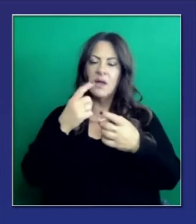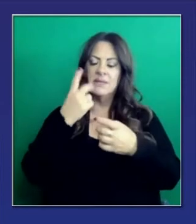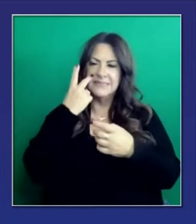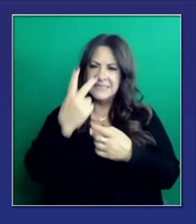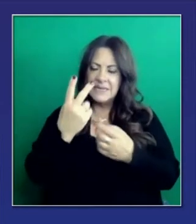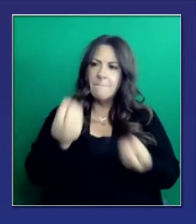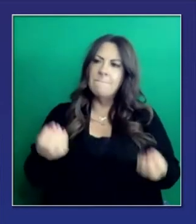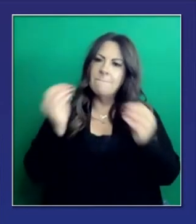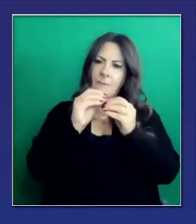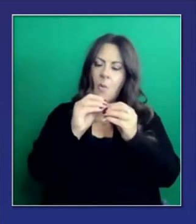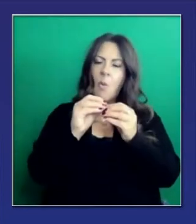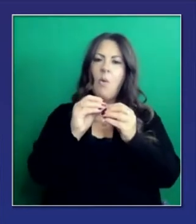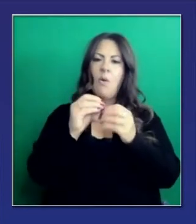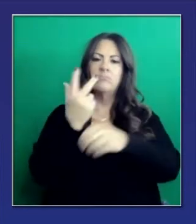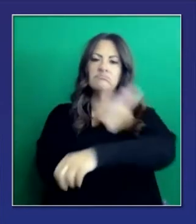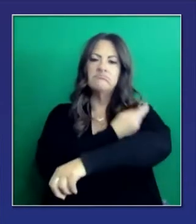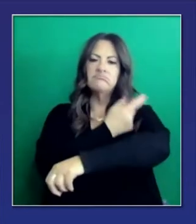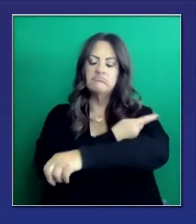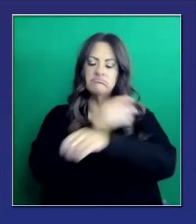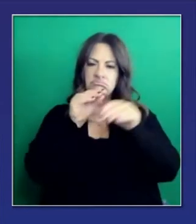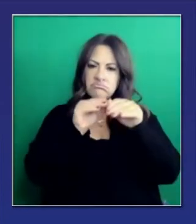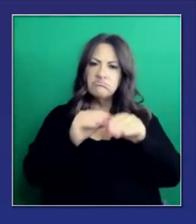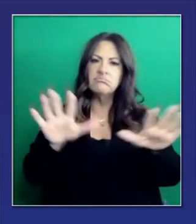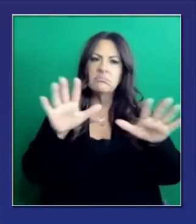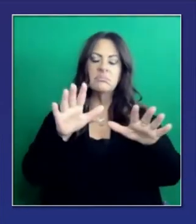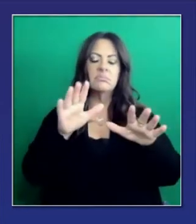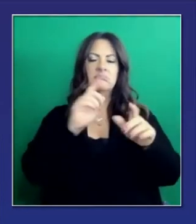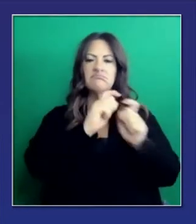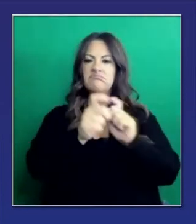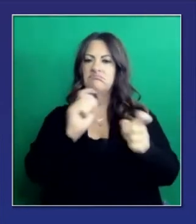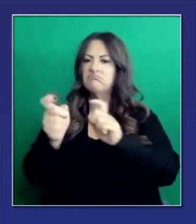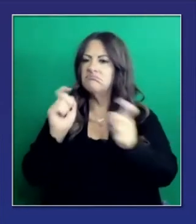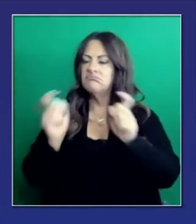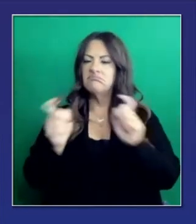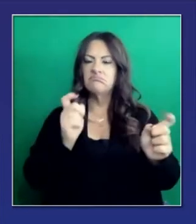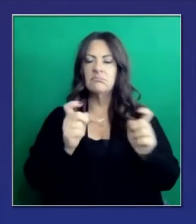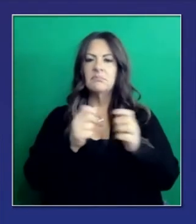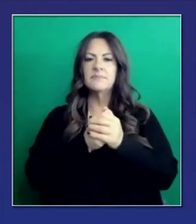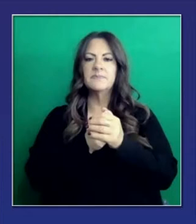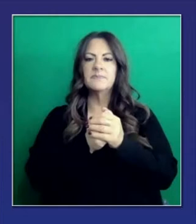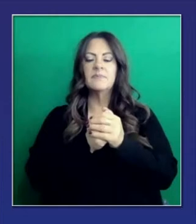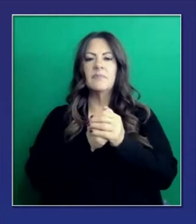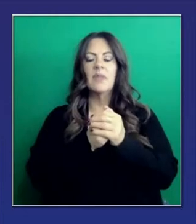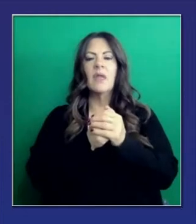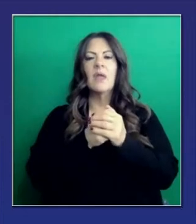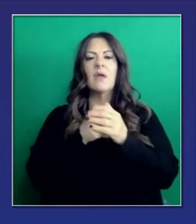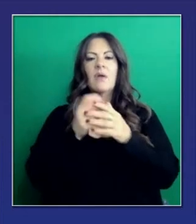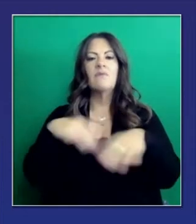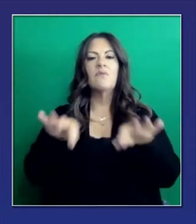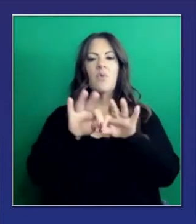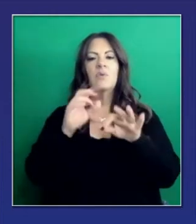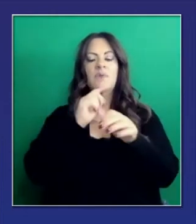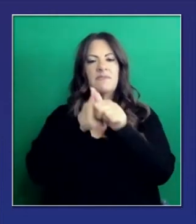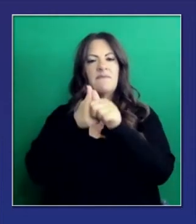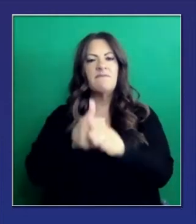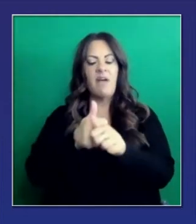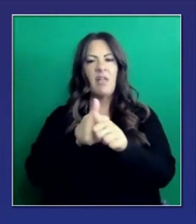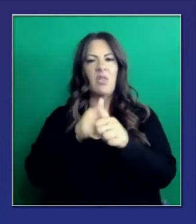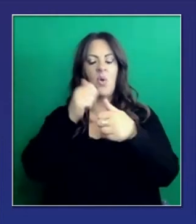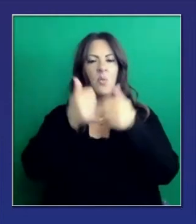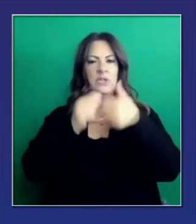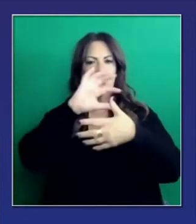aumentando de manera significativa. Y eso sería una combinación de muchos factores, un número de ellos, los discutiremos aquí en un momento.